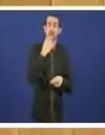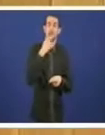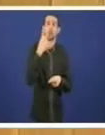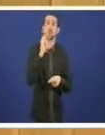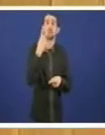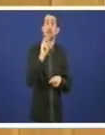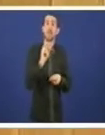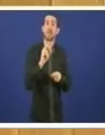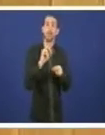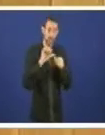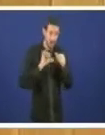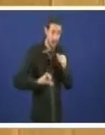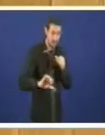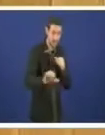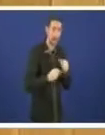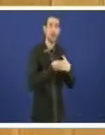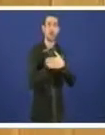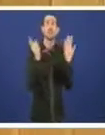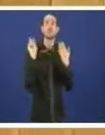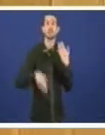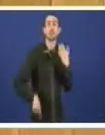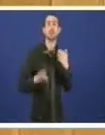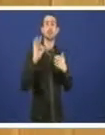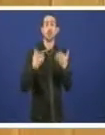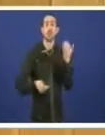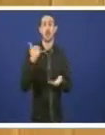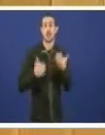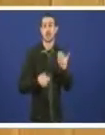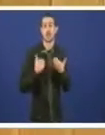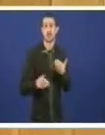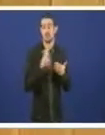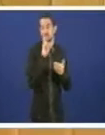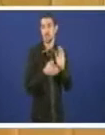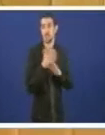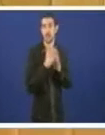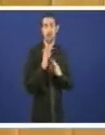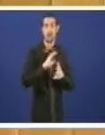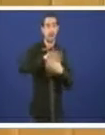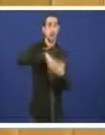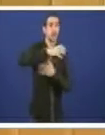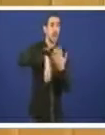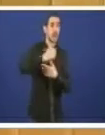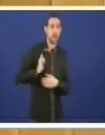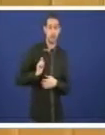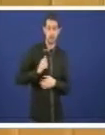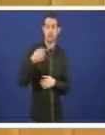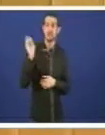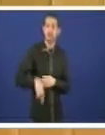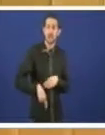se reducen daza 6.000 toneladas as que supostamente se van reciclar que tamén vai queimar